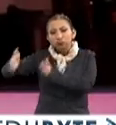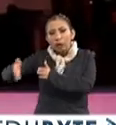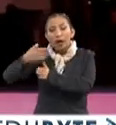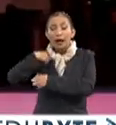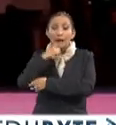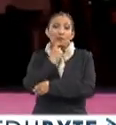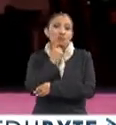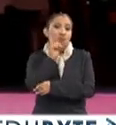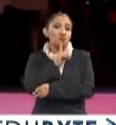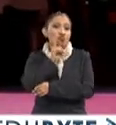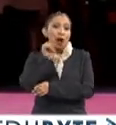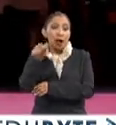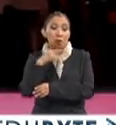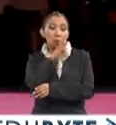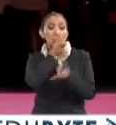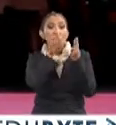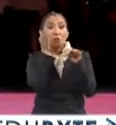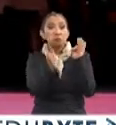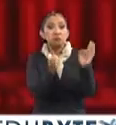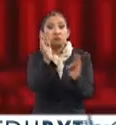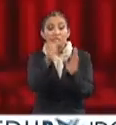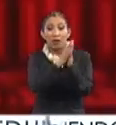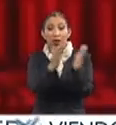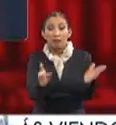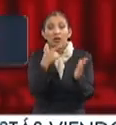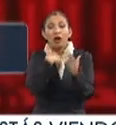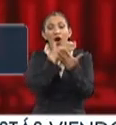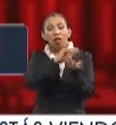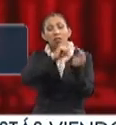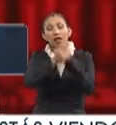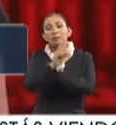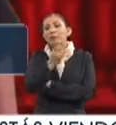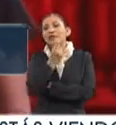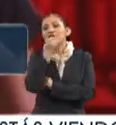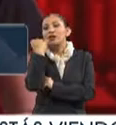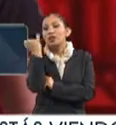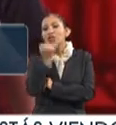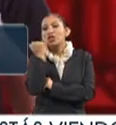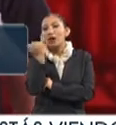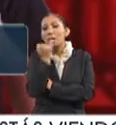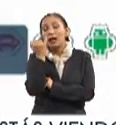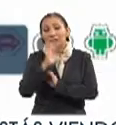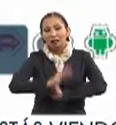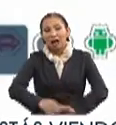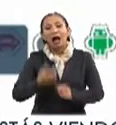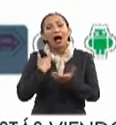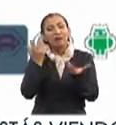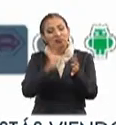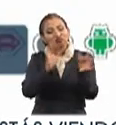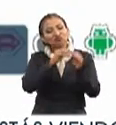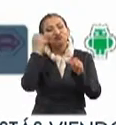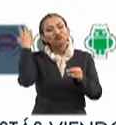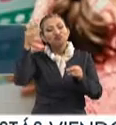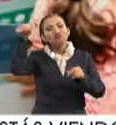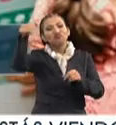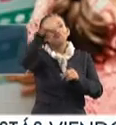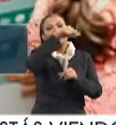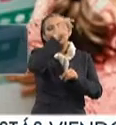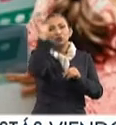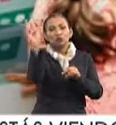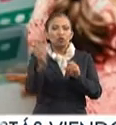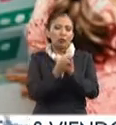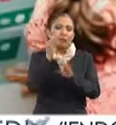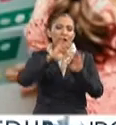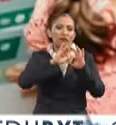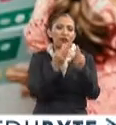La finlandesa consiguió una gran respuesta con sus obras, que se han traducido en 25 idiomas y ya ha dado varias charlas y conferencias sobre su